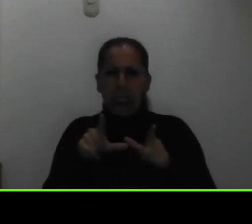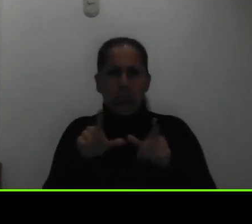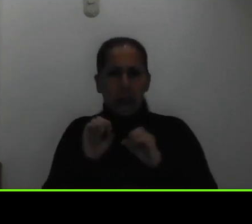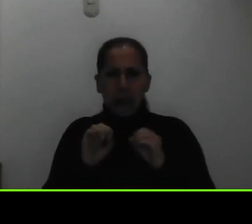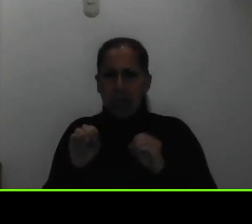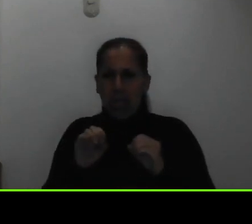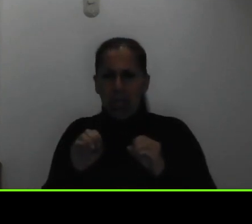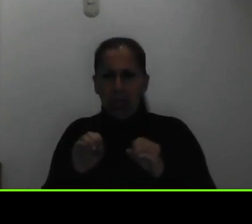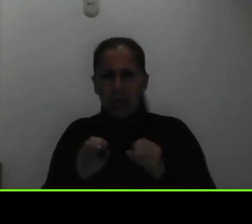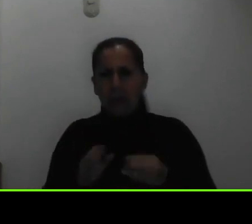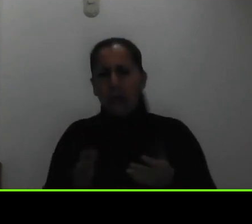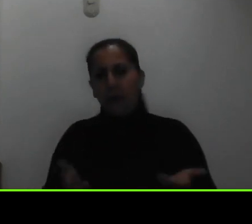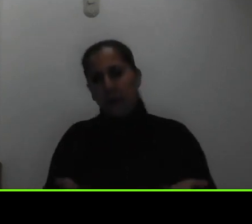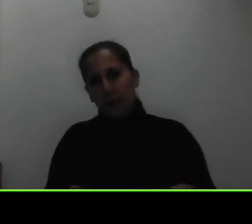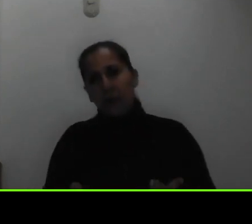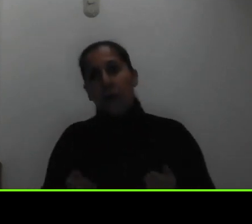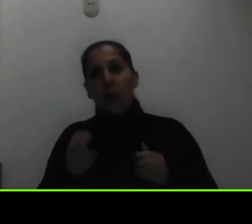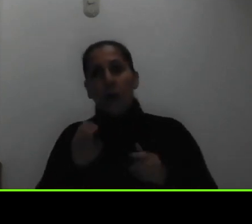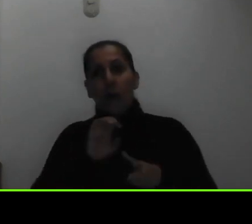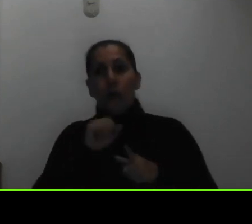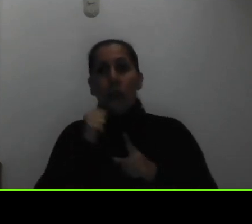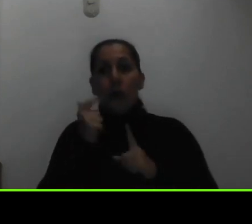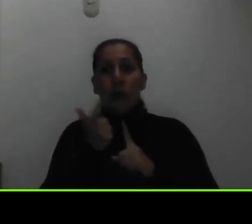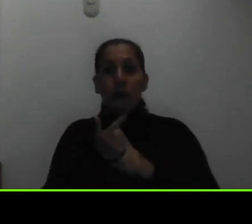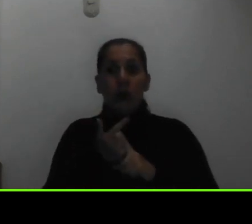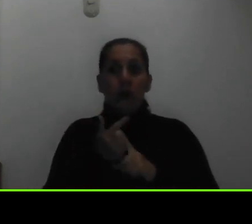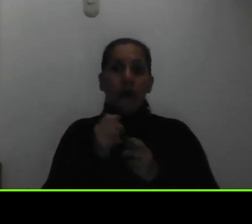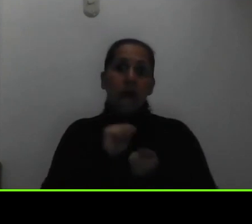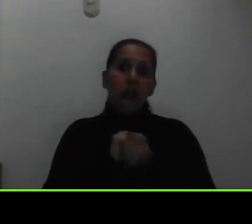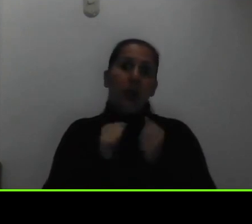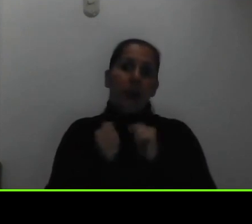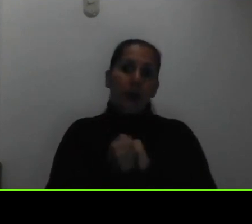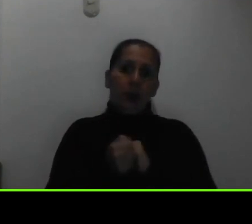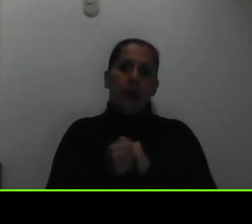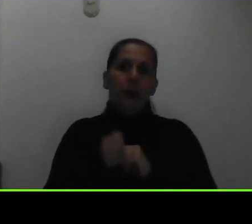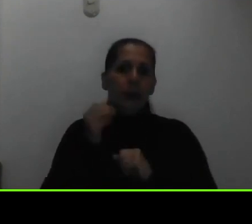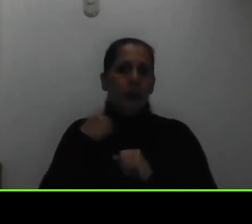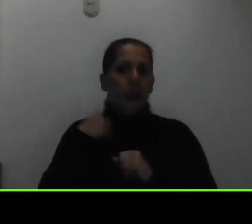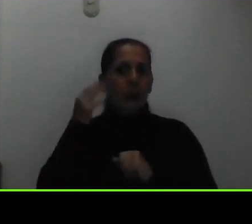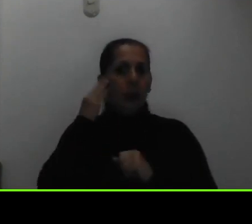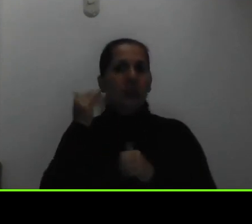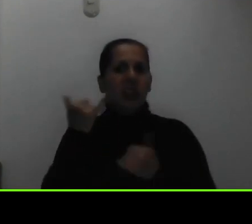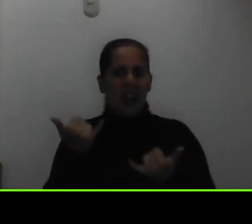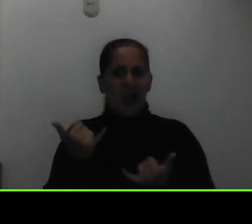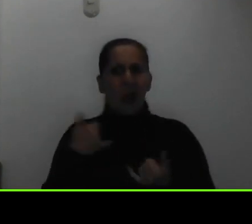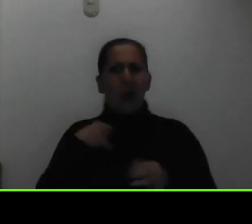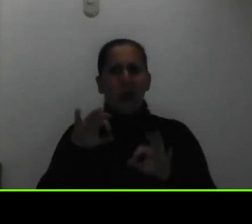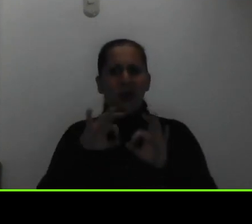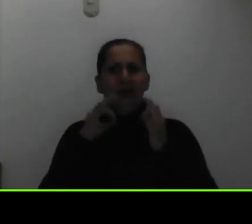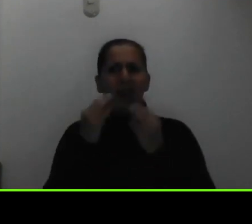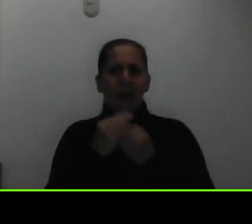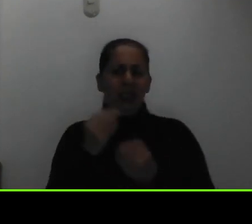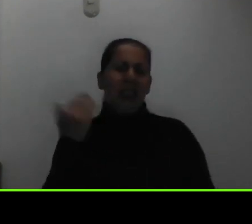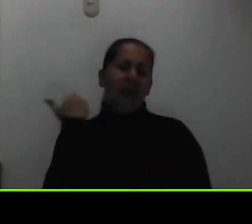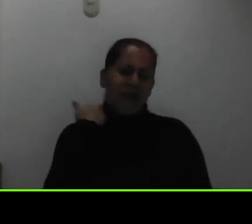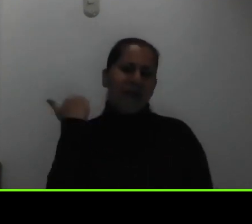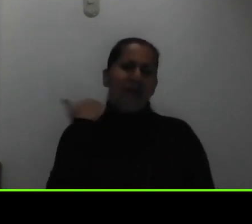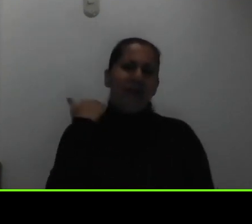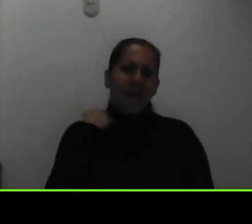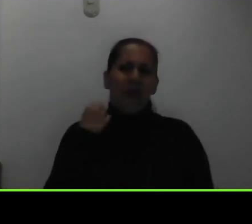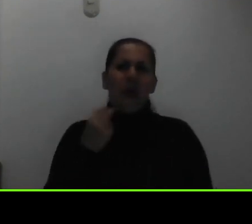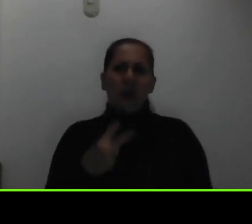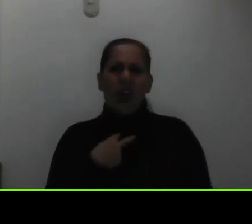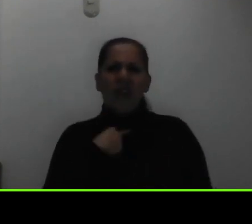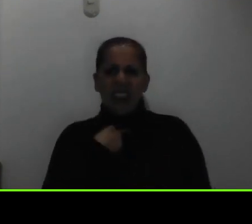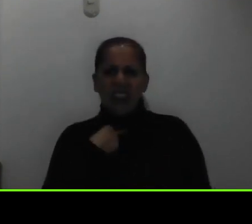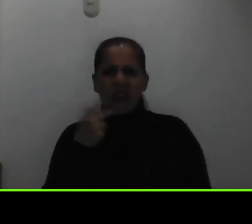momento y su situación cambió porque sabemos que hay afectación en muchos grupos familiares a nivel del país entonces podrían